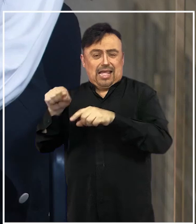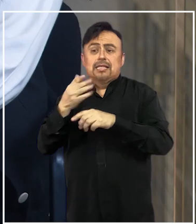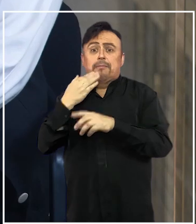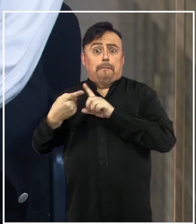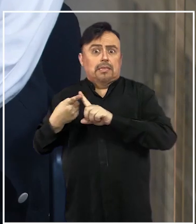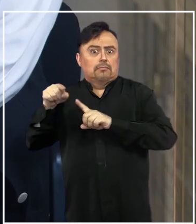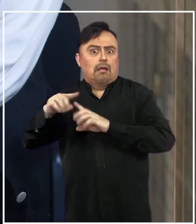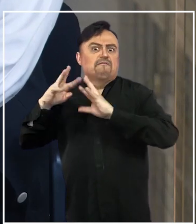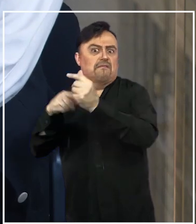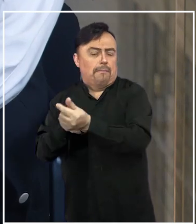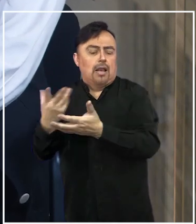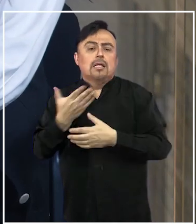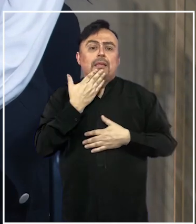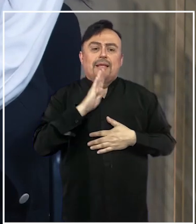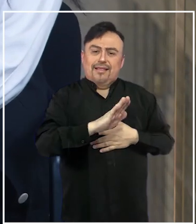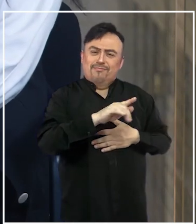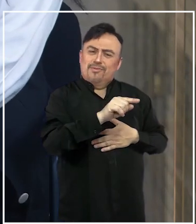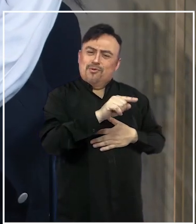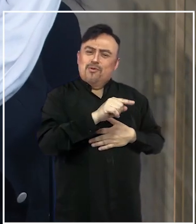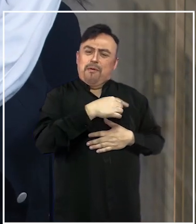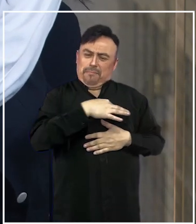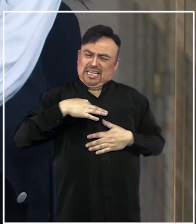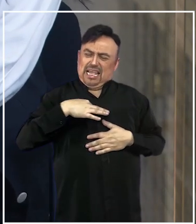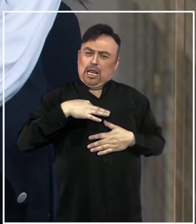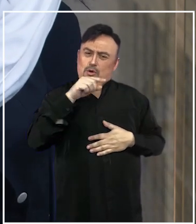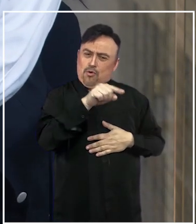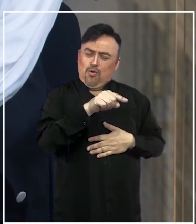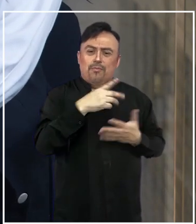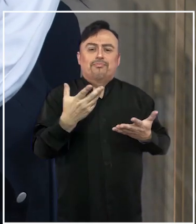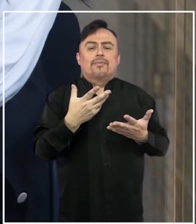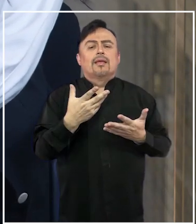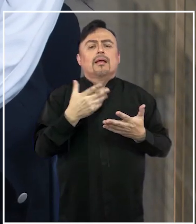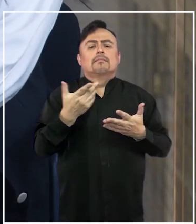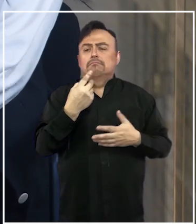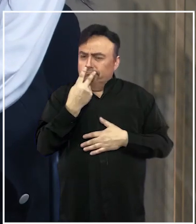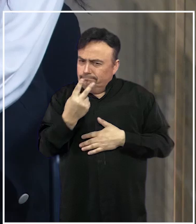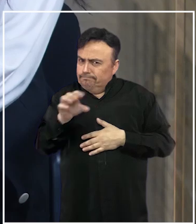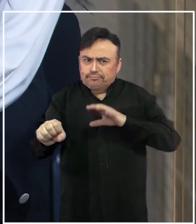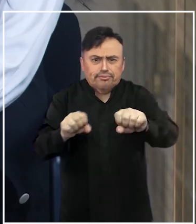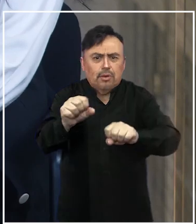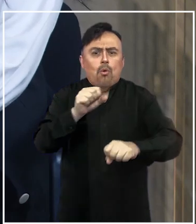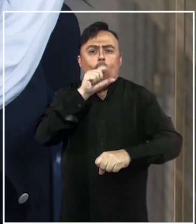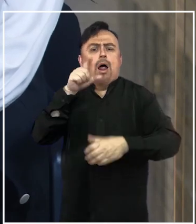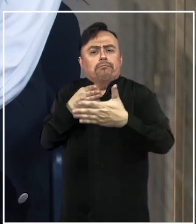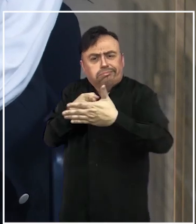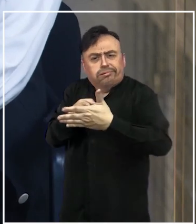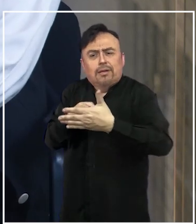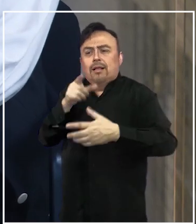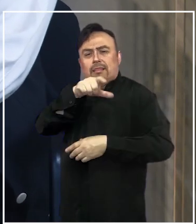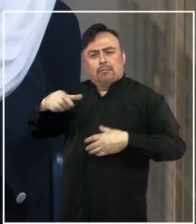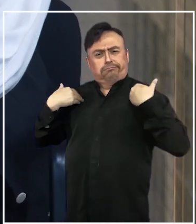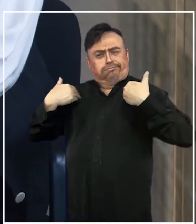familias, que son avances. Pero desde el Ministerio, ¿ha podido identificar los mayores obstáculos que enfrentan los deportistas paralímpicos al momento